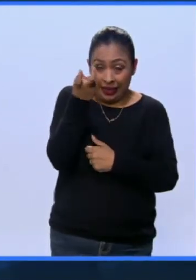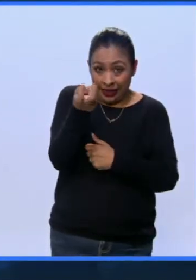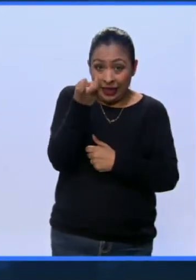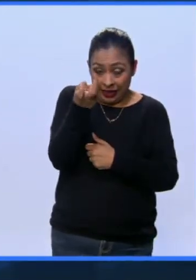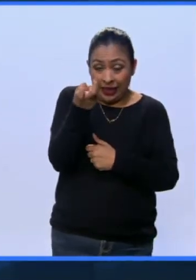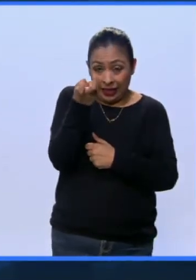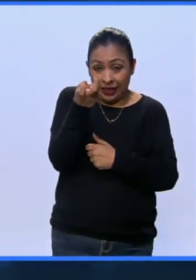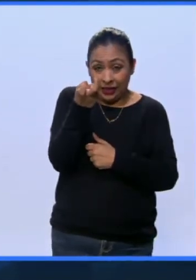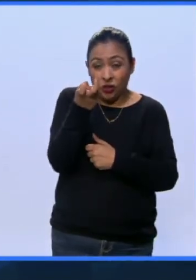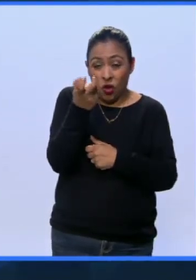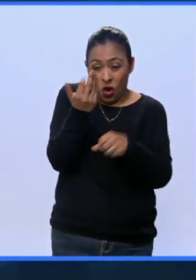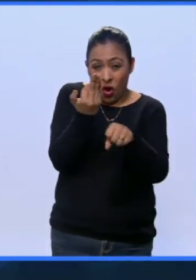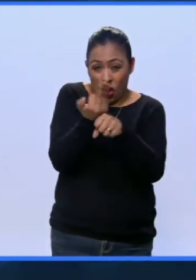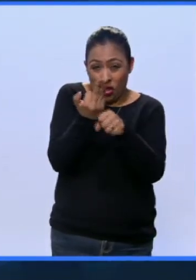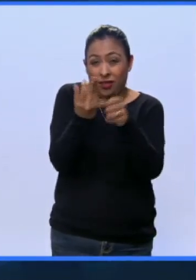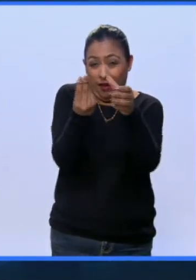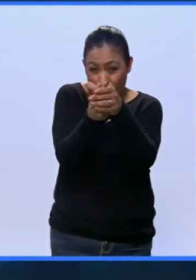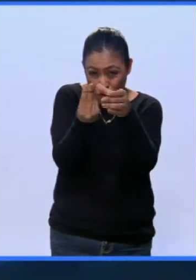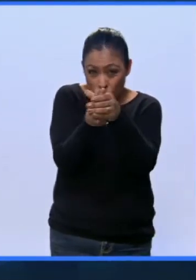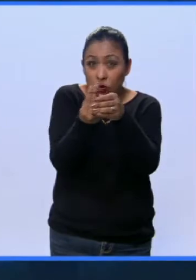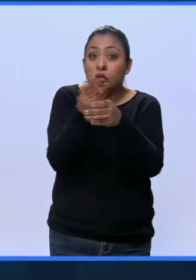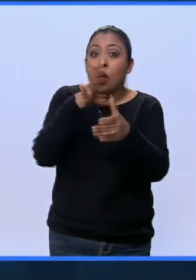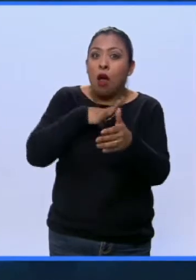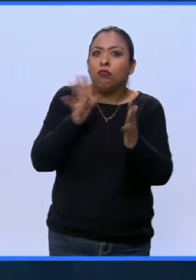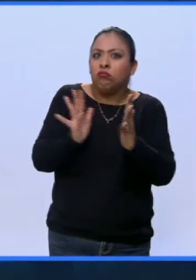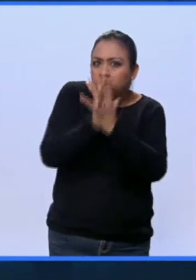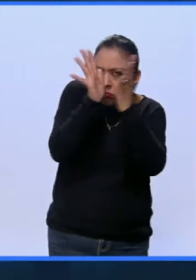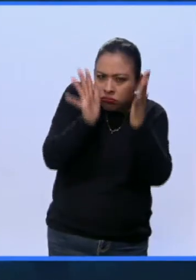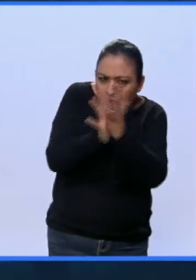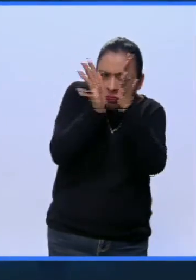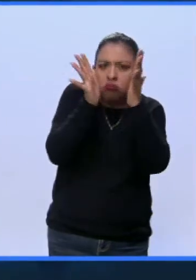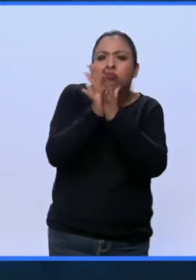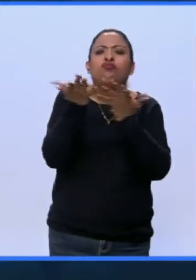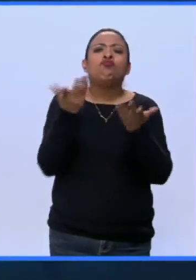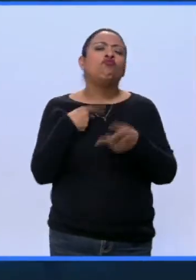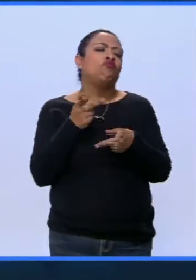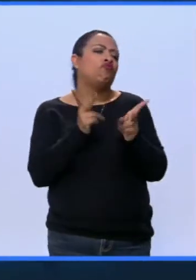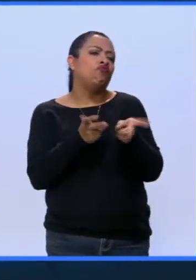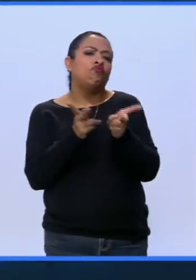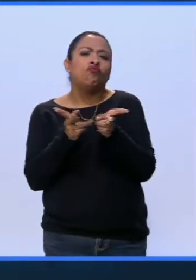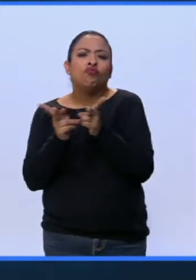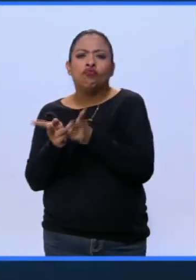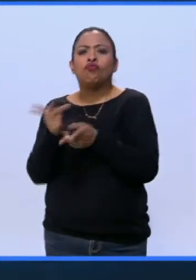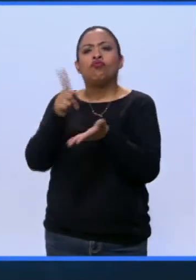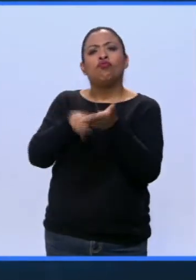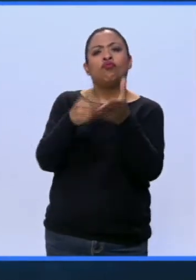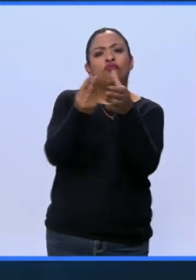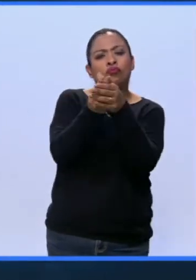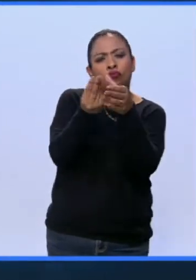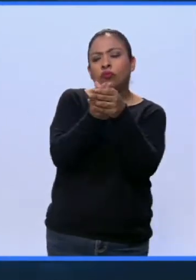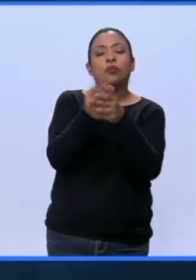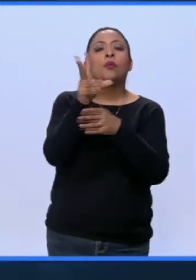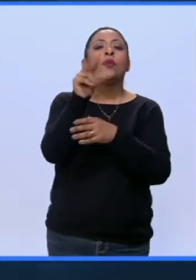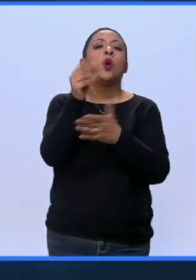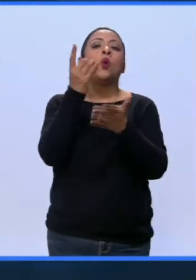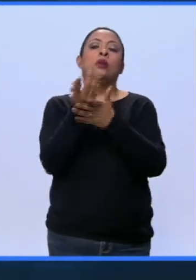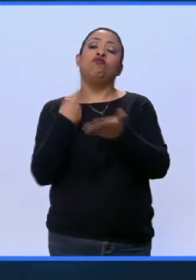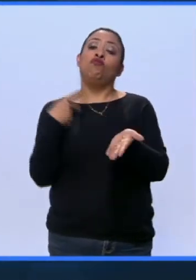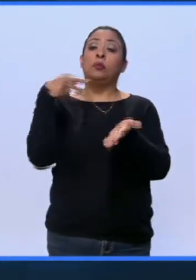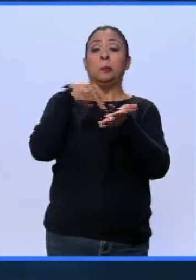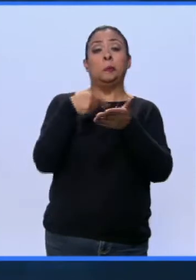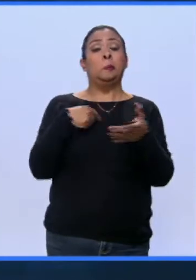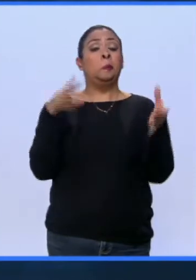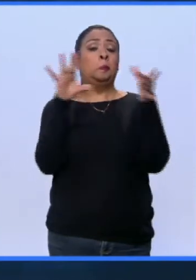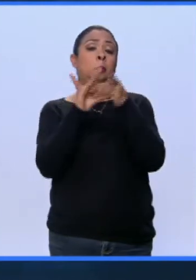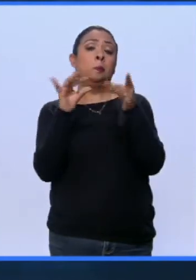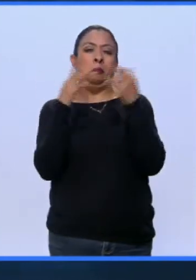este formato muy participativo, muy de charla, en la que no solamente hay un profesor que está